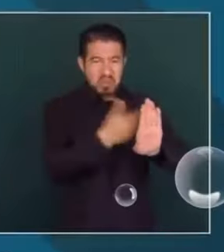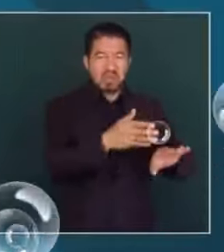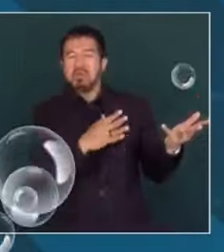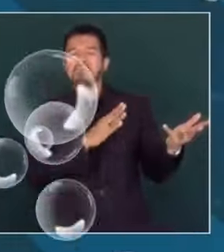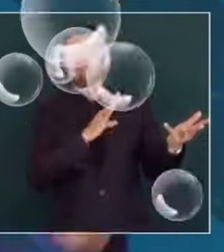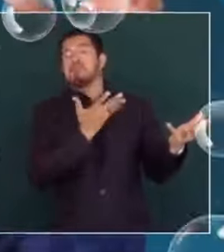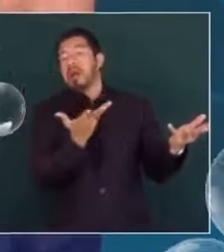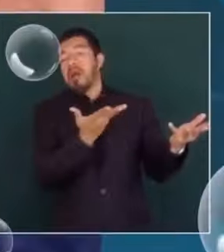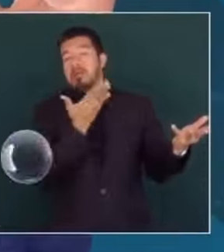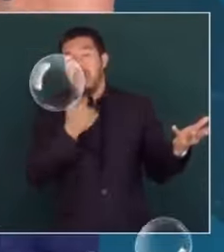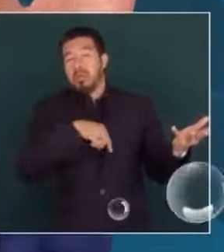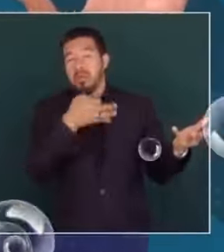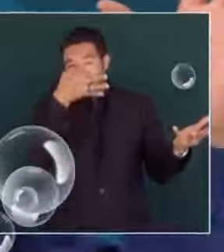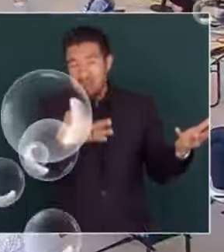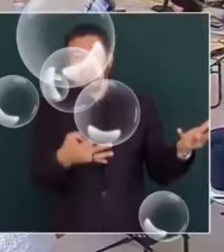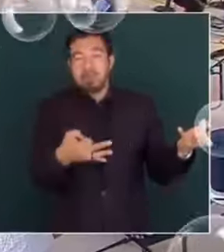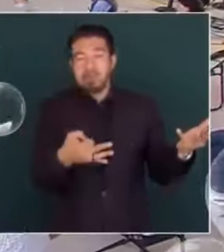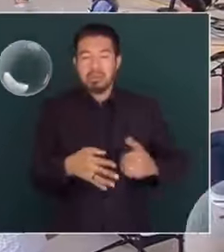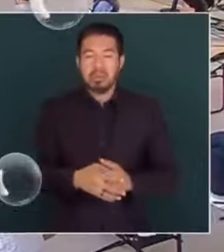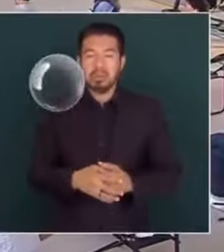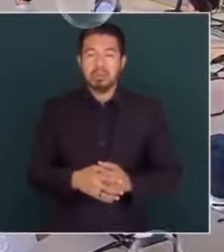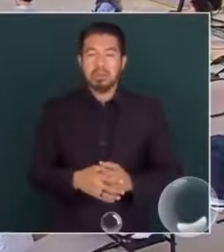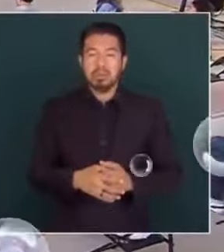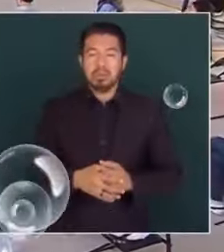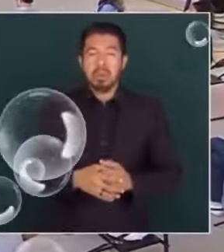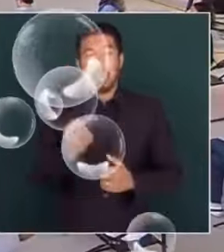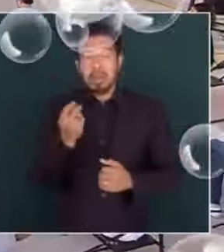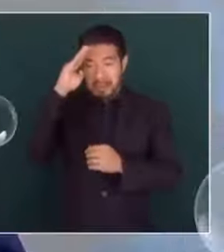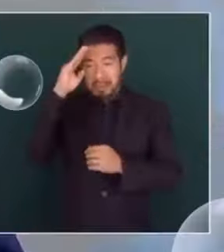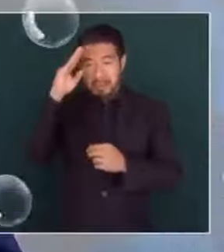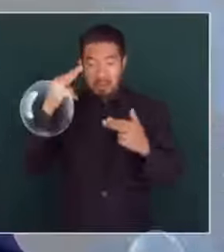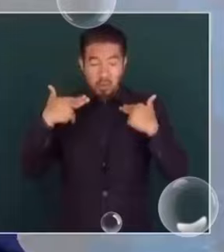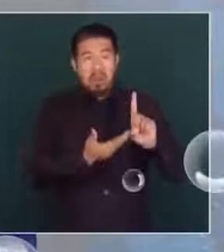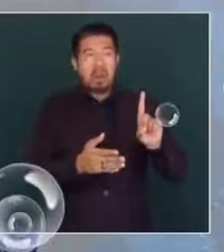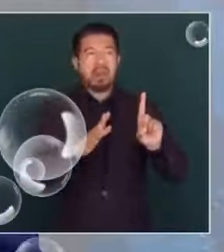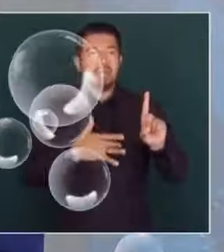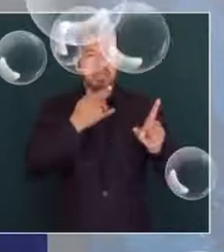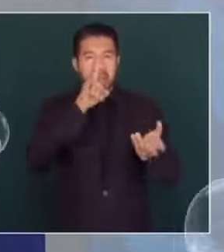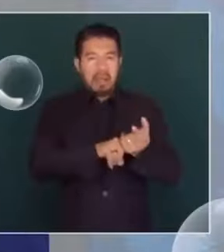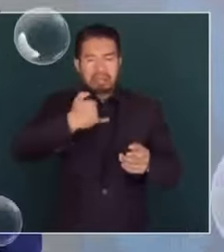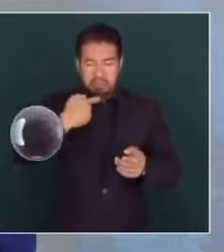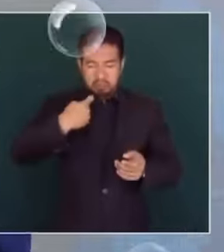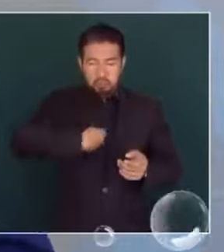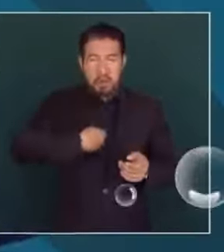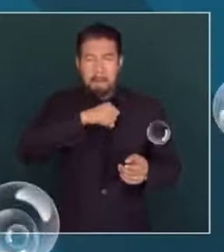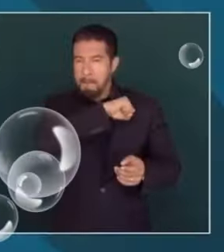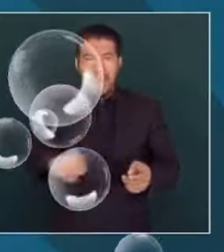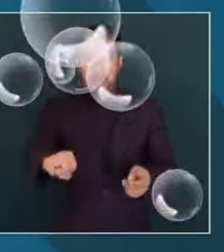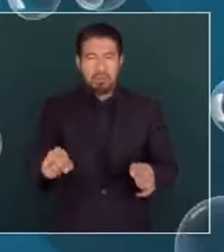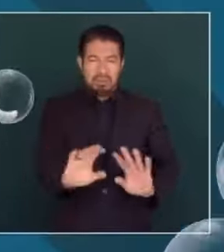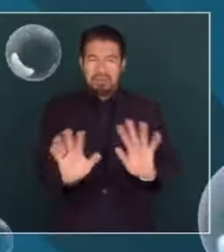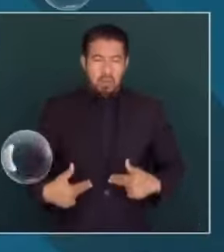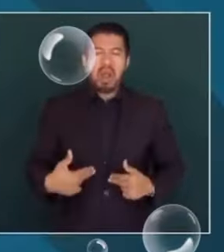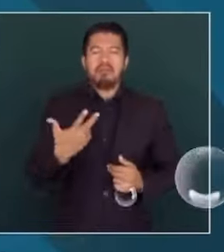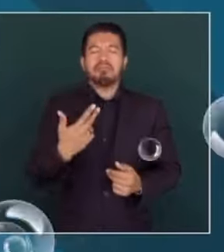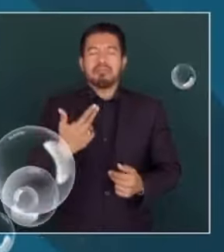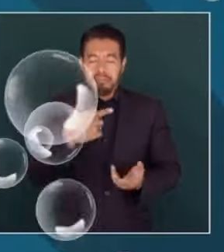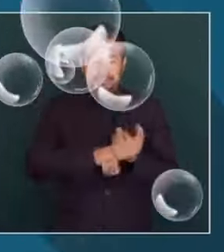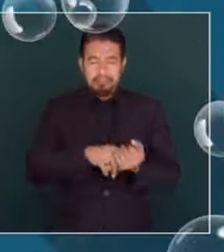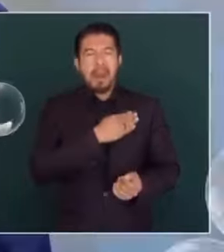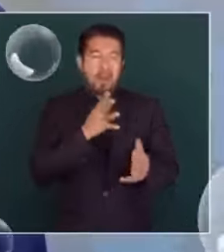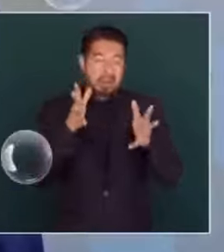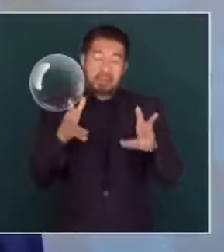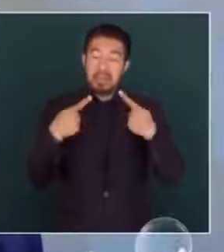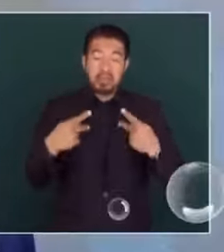haciendo el bien, porque hay mucha gente que cree que el ser humano nace malo. Nosotros pensamos de otra manera. Nosotros pensamos que nacemos